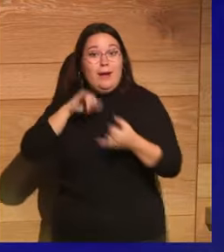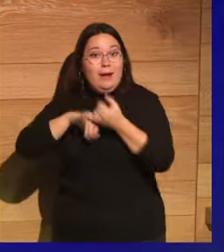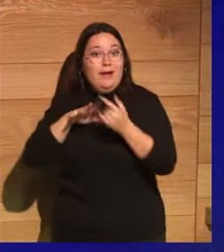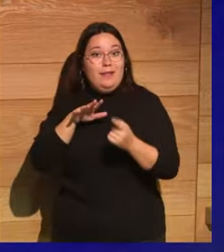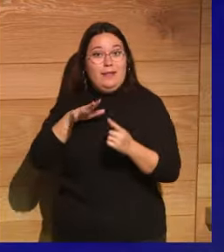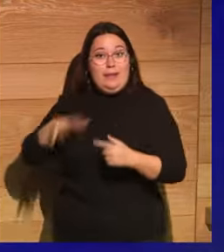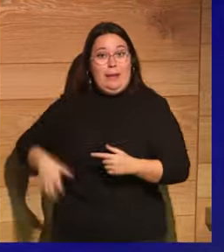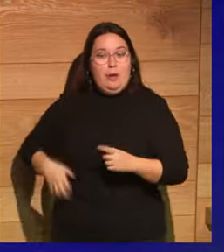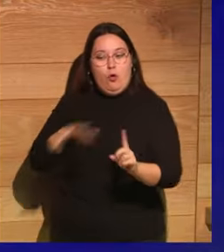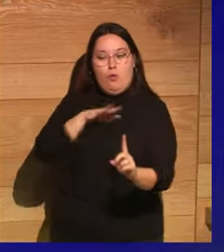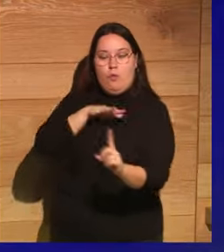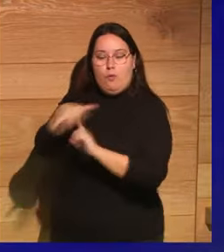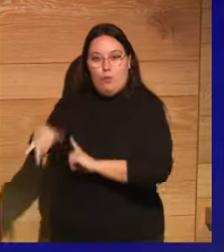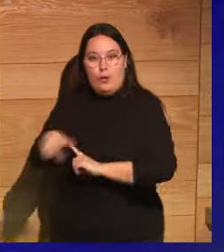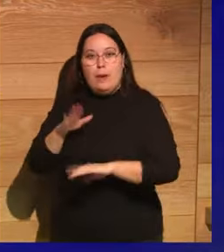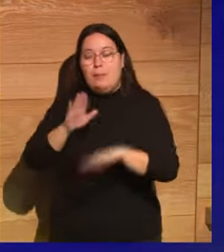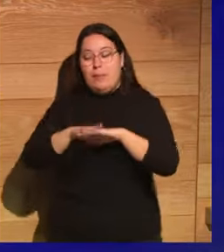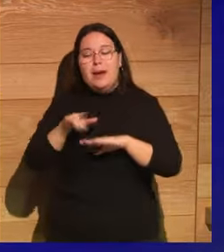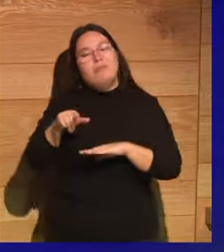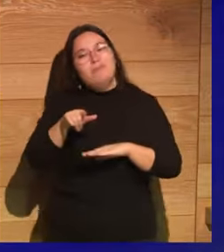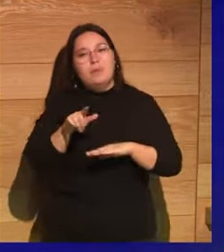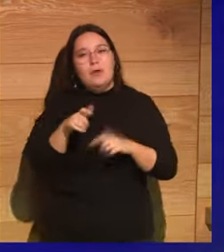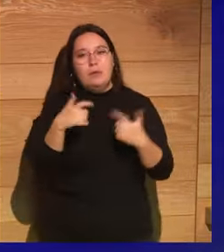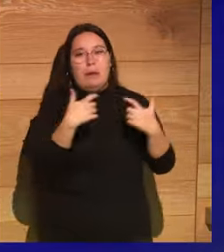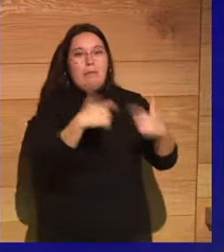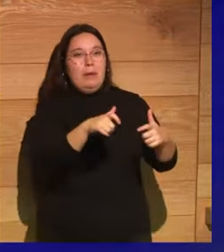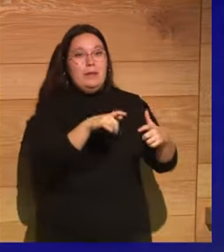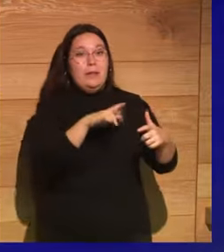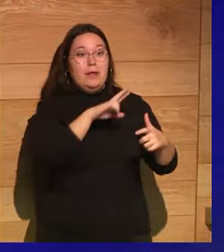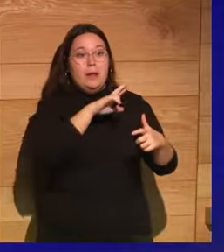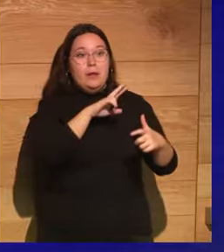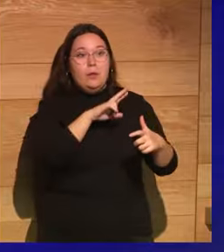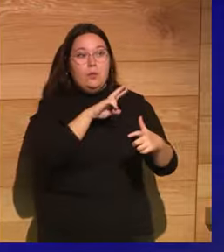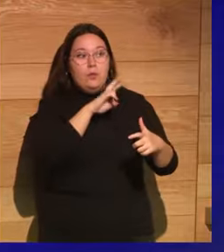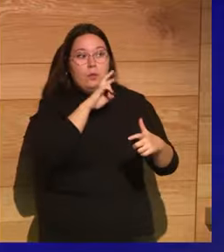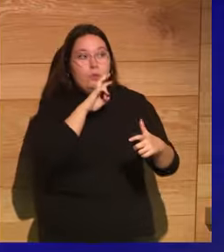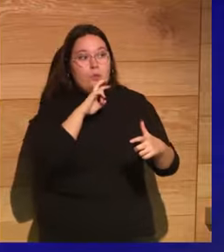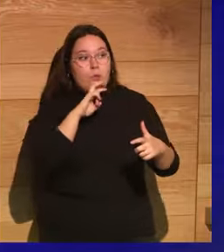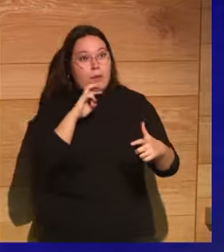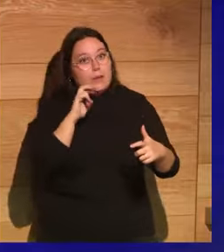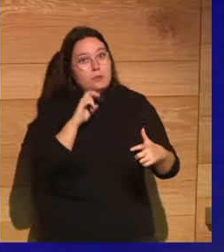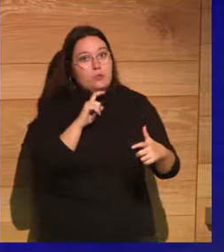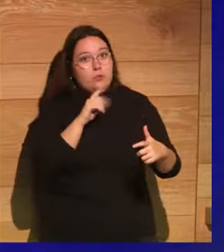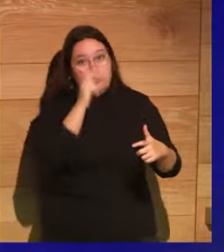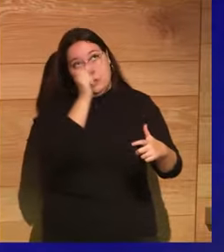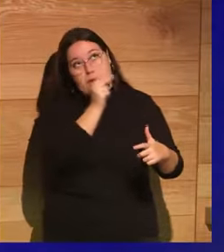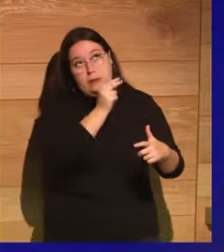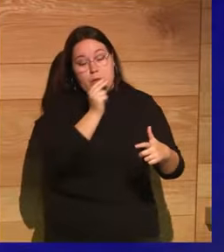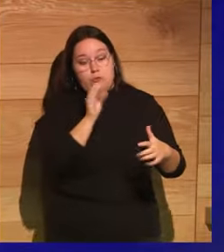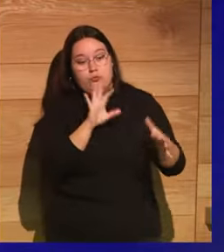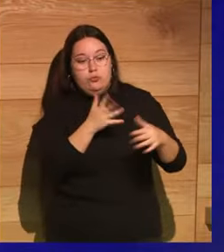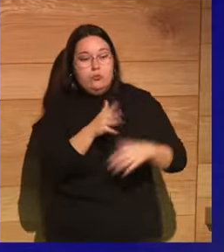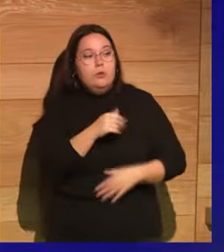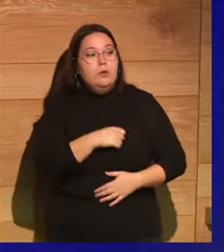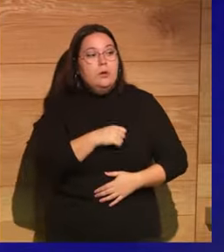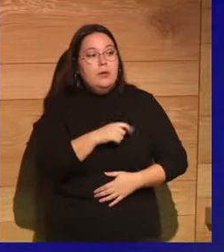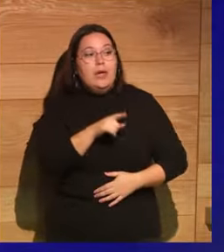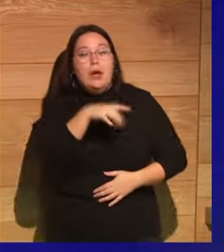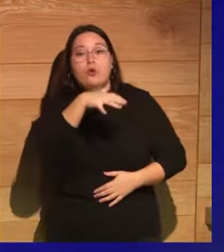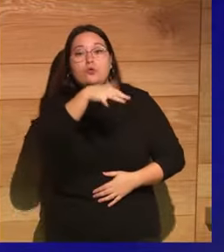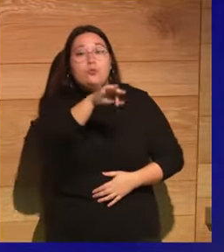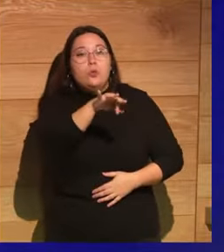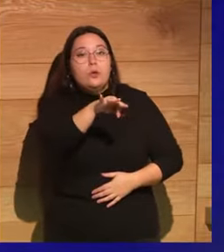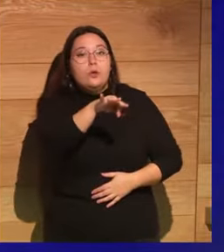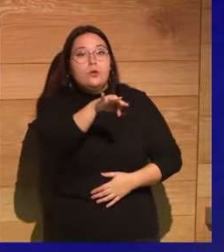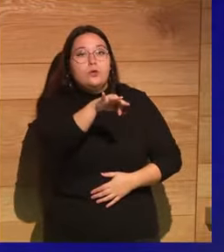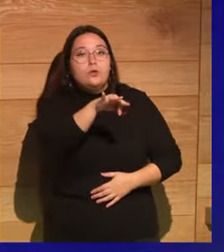Popea, para que culpara a una secta extendida del judaísmo, eran todavía judíos los cristianos, pero que eran los únicos que